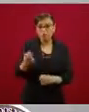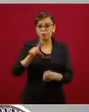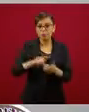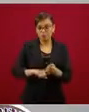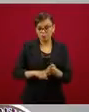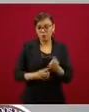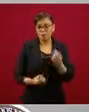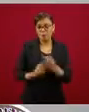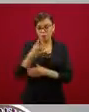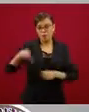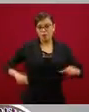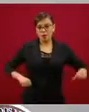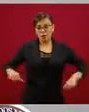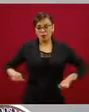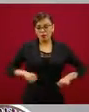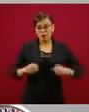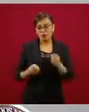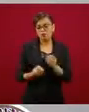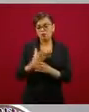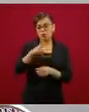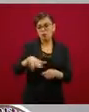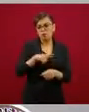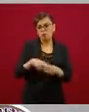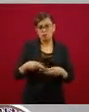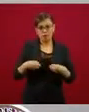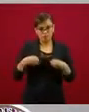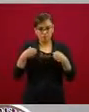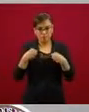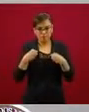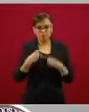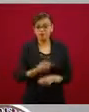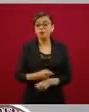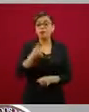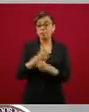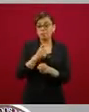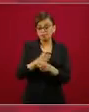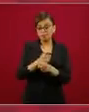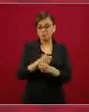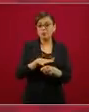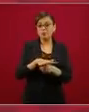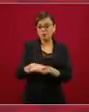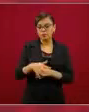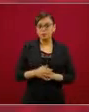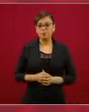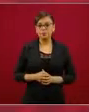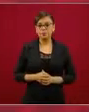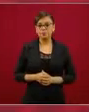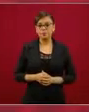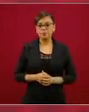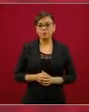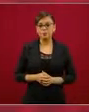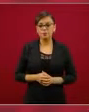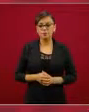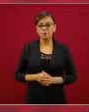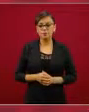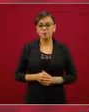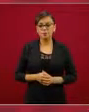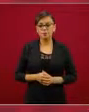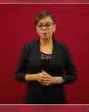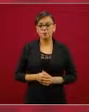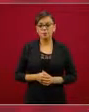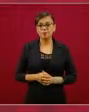normalidad. Primero, que ha habido una